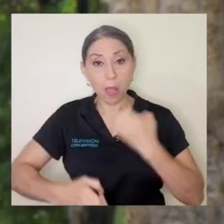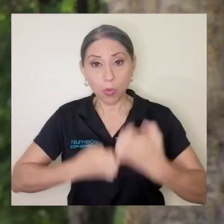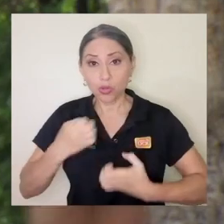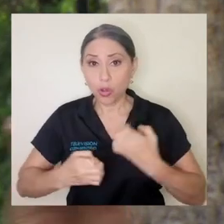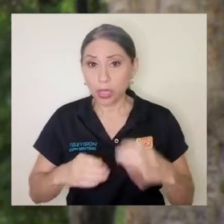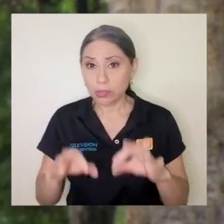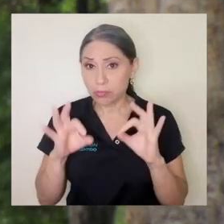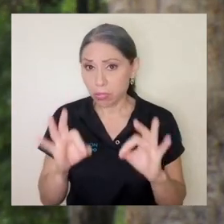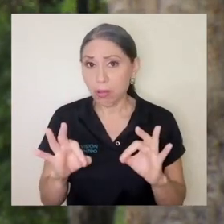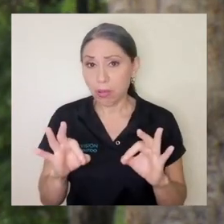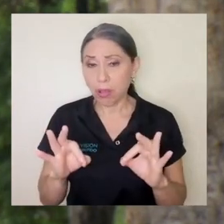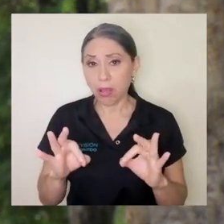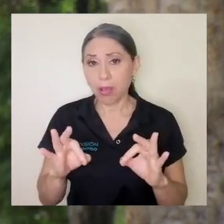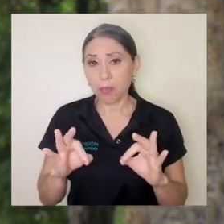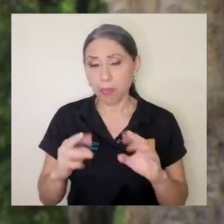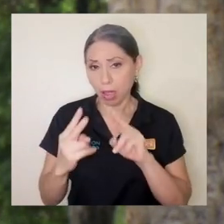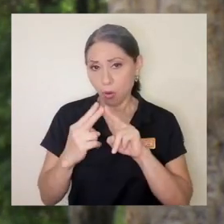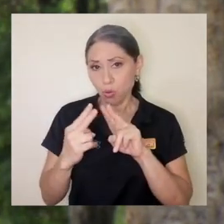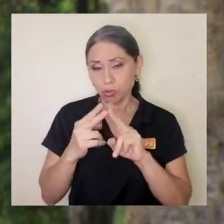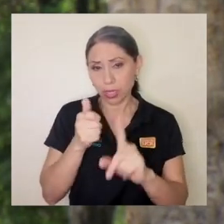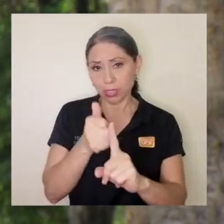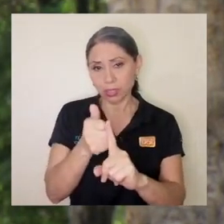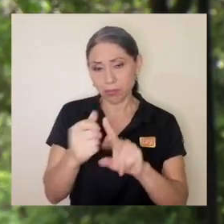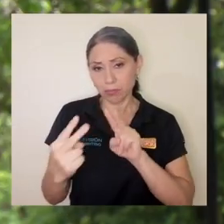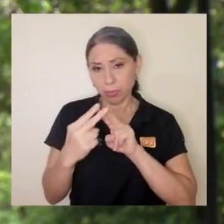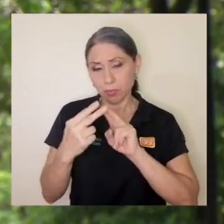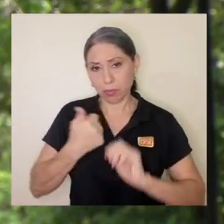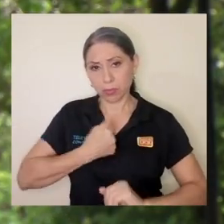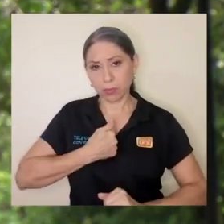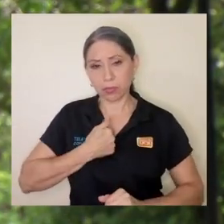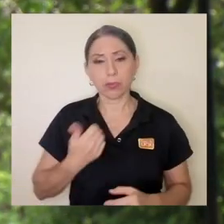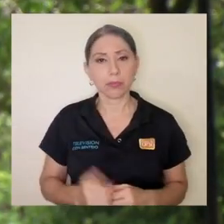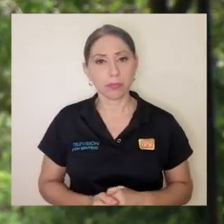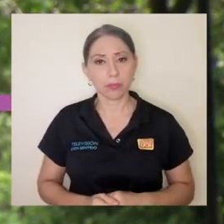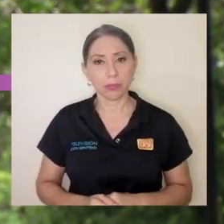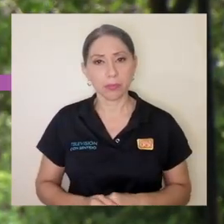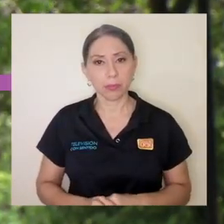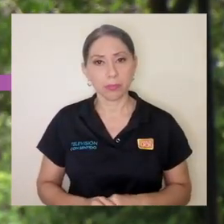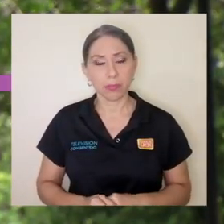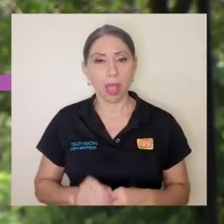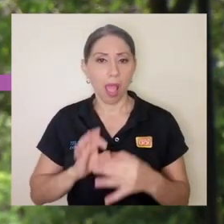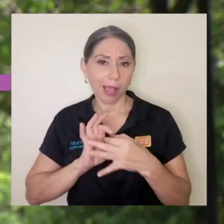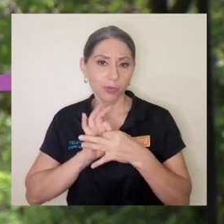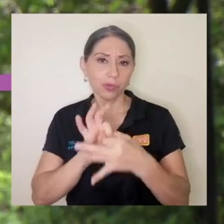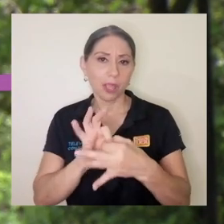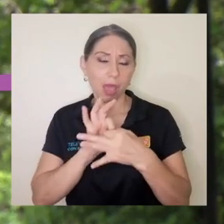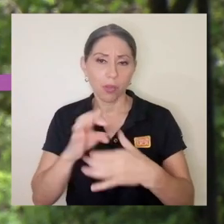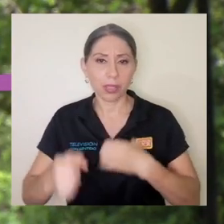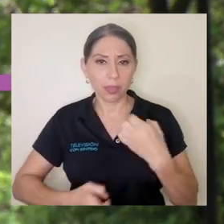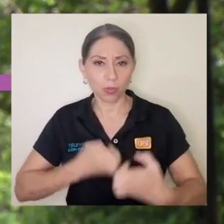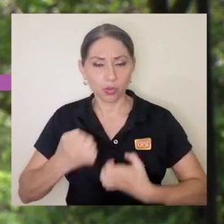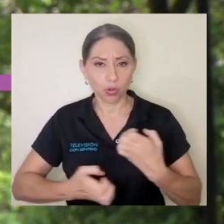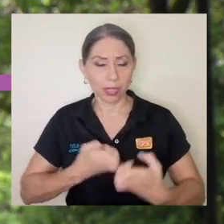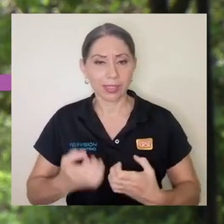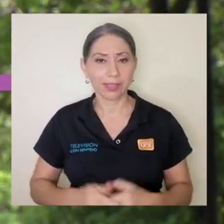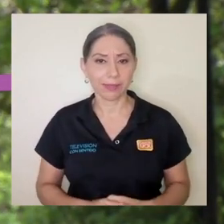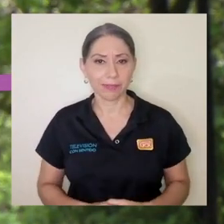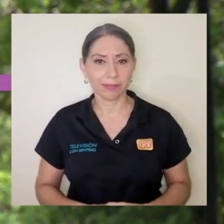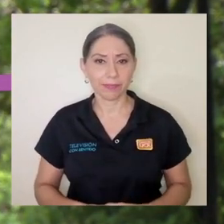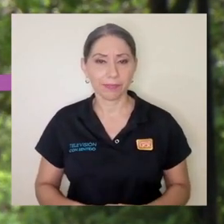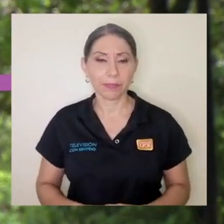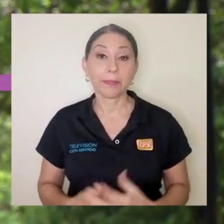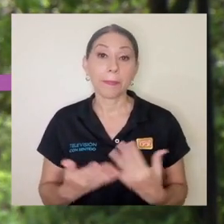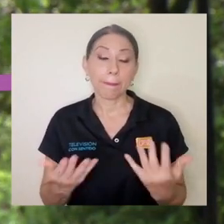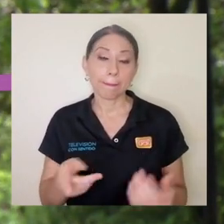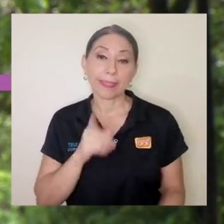primer paso para conocerse asociado a a las emociones es que si